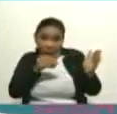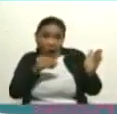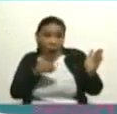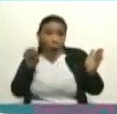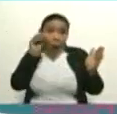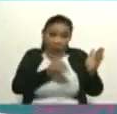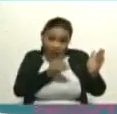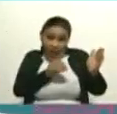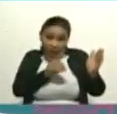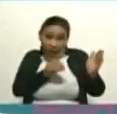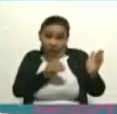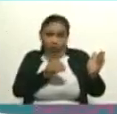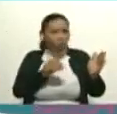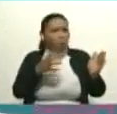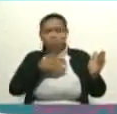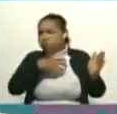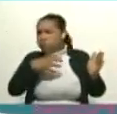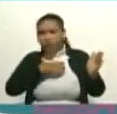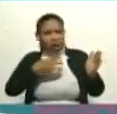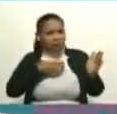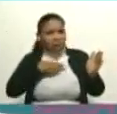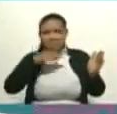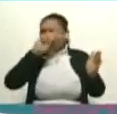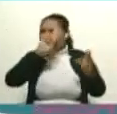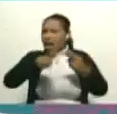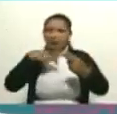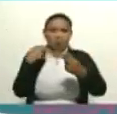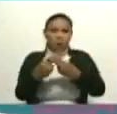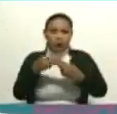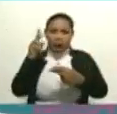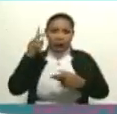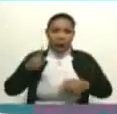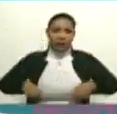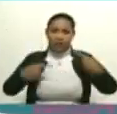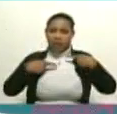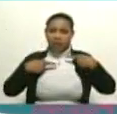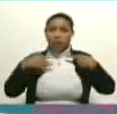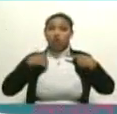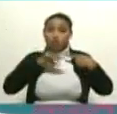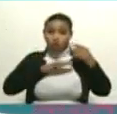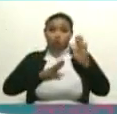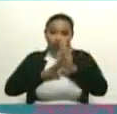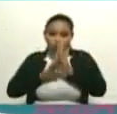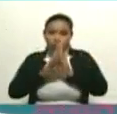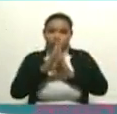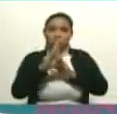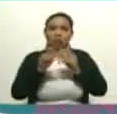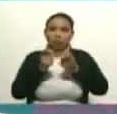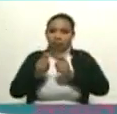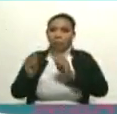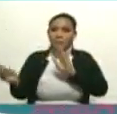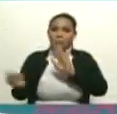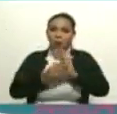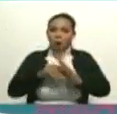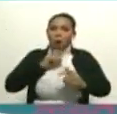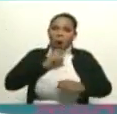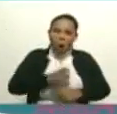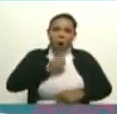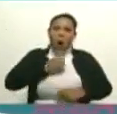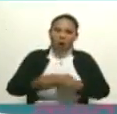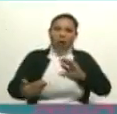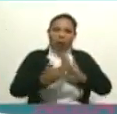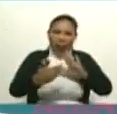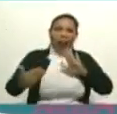más nunca en la vida. Nosotros lo hemos superado varias veces, los intentos de imponernos el discurso del odio, de la